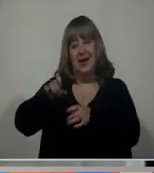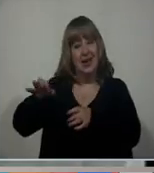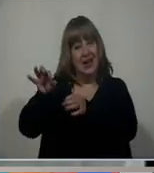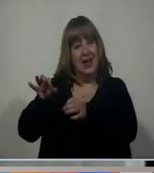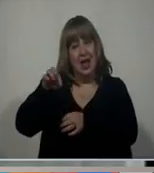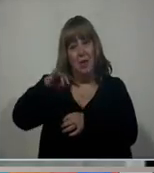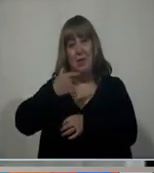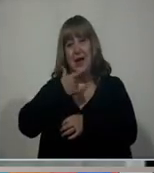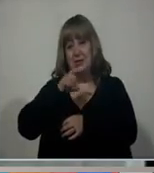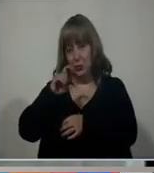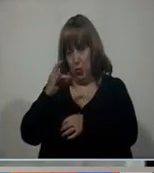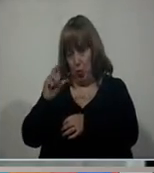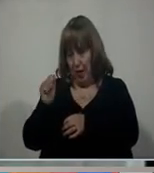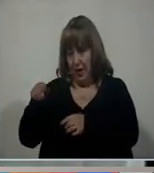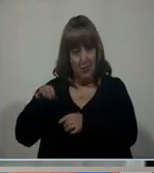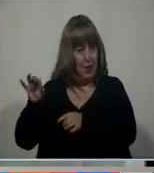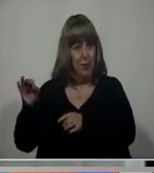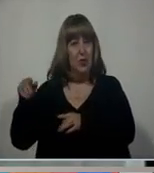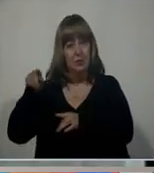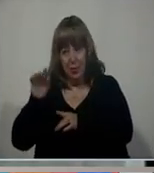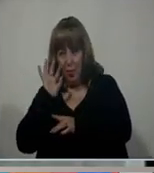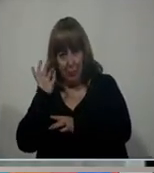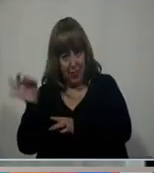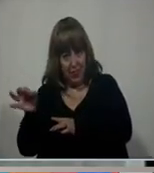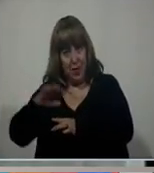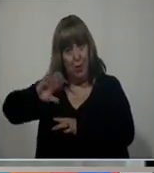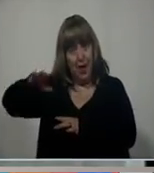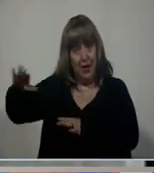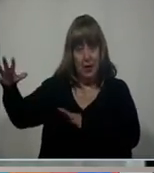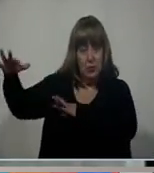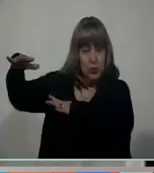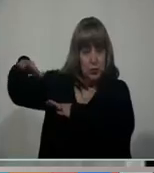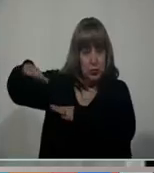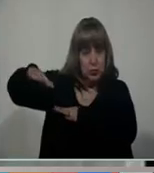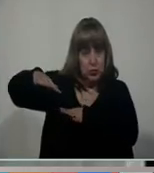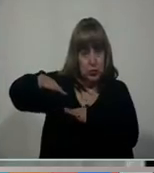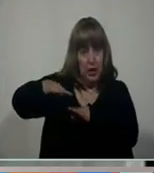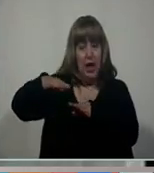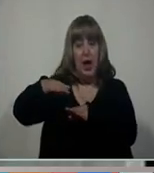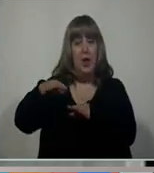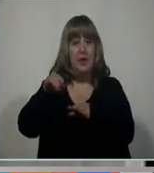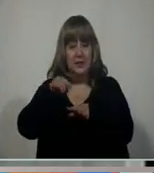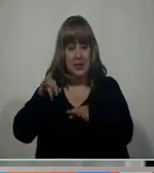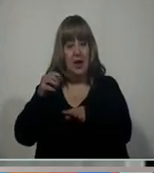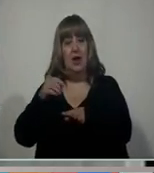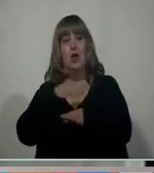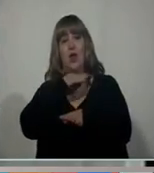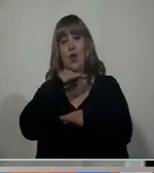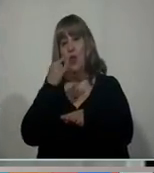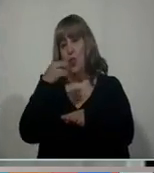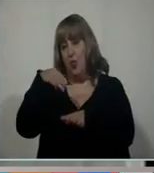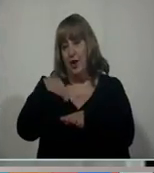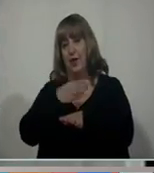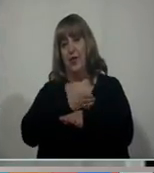mencionado? Sí, sí, se acuerdo. lo íbamos a seguir. Bueno, ahora está sobre el archipiélago de Juan Fernández, el centro, propiamente dicho,